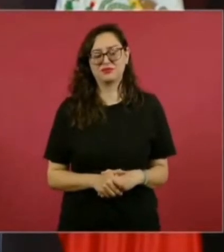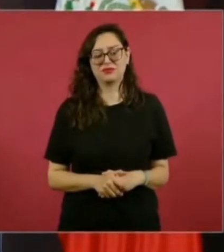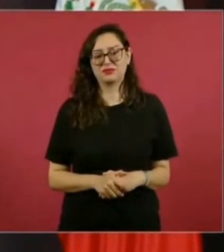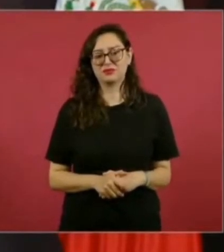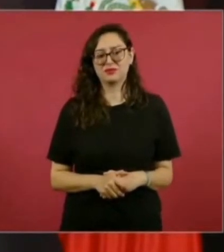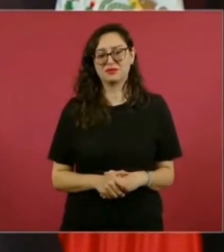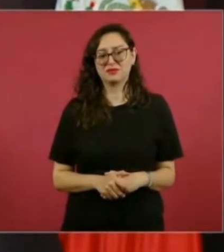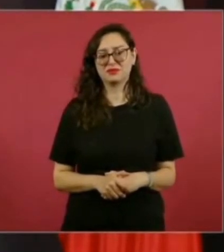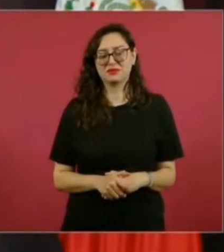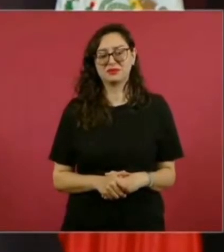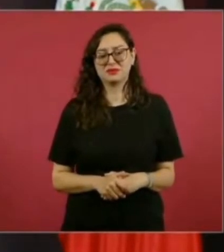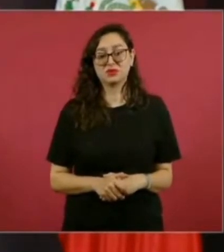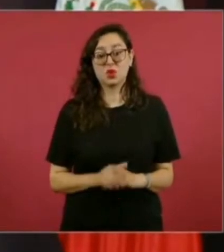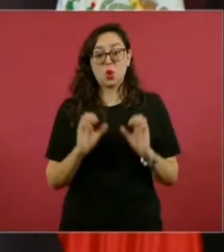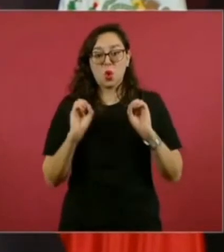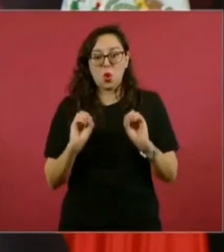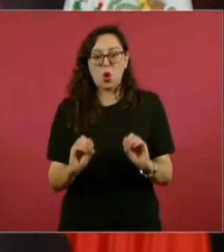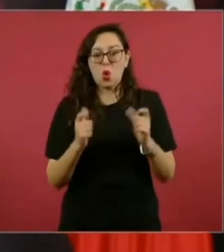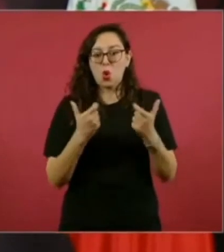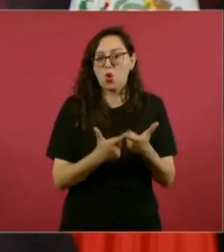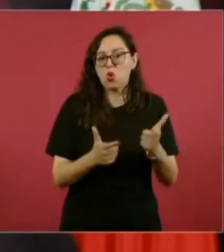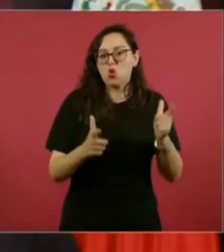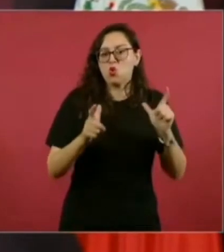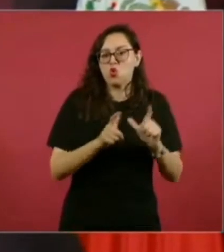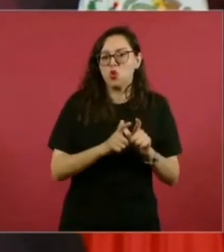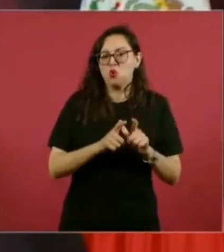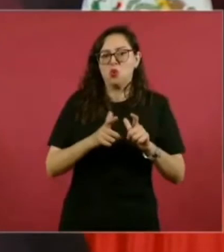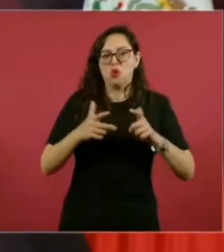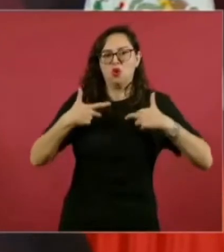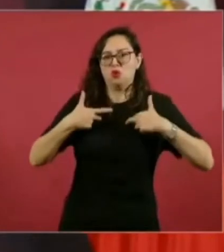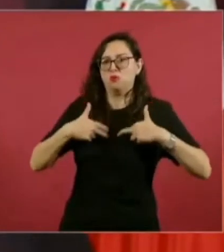o agrupaciones con mi nombre.